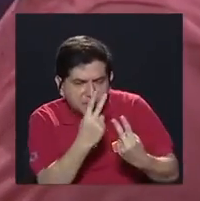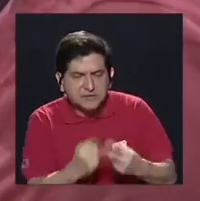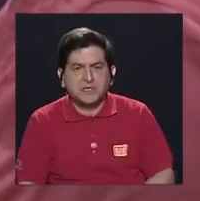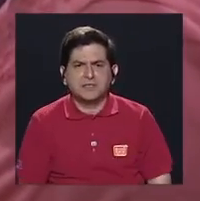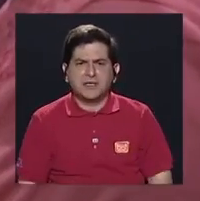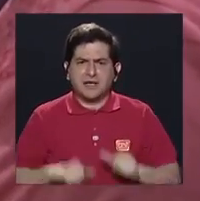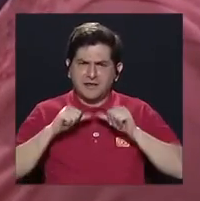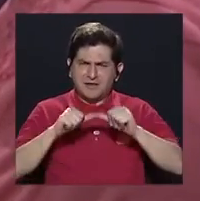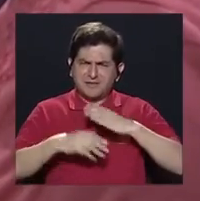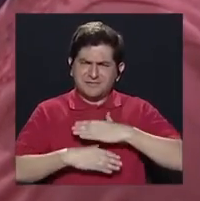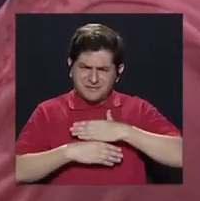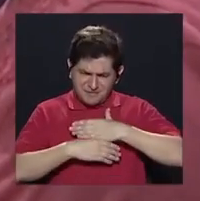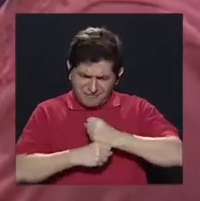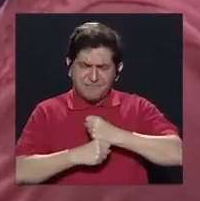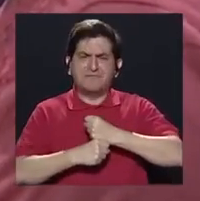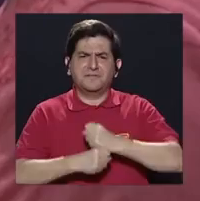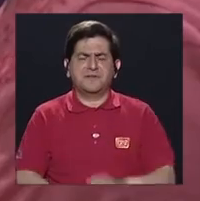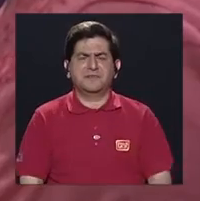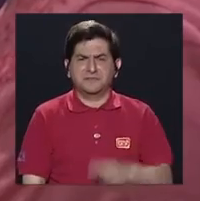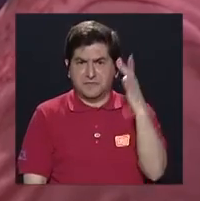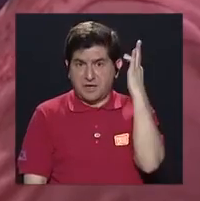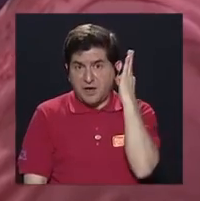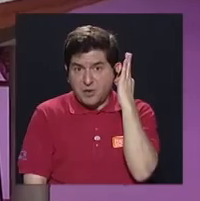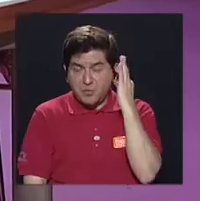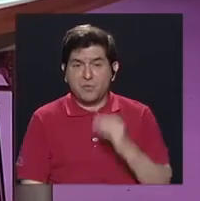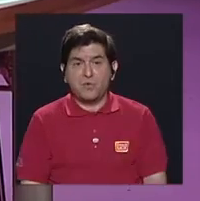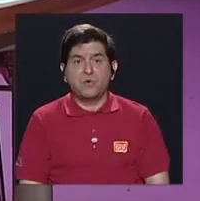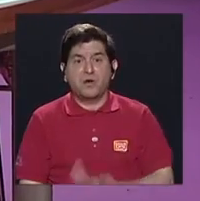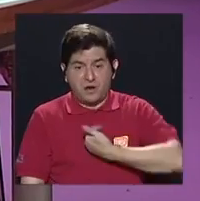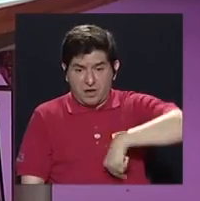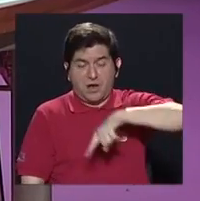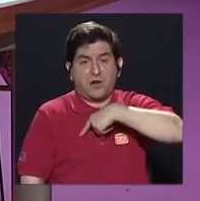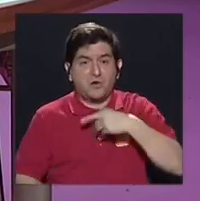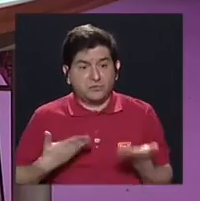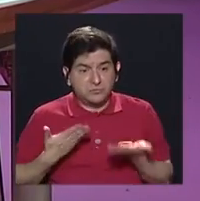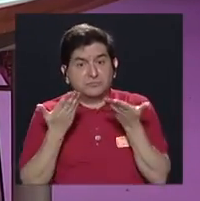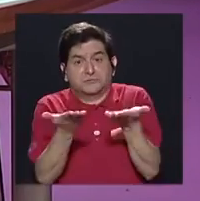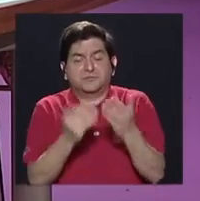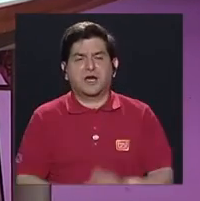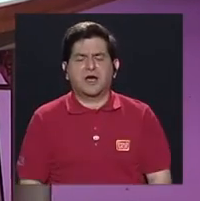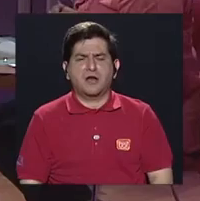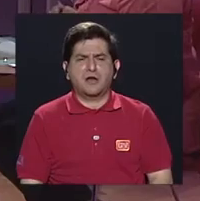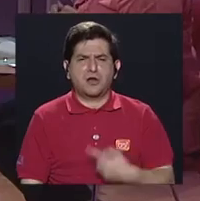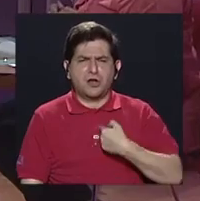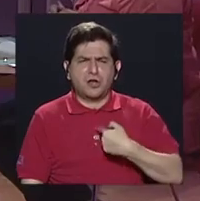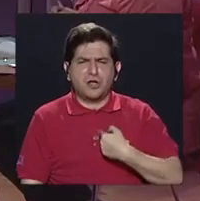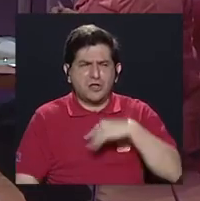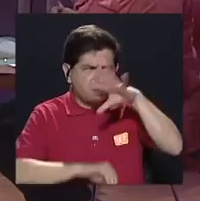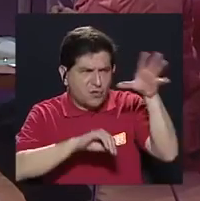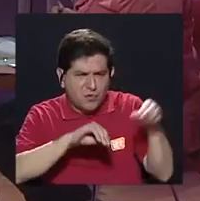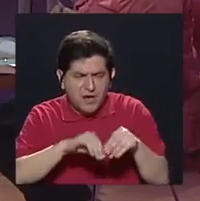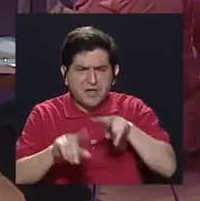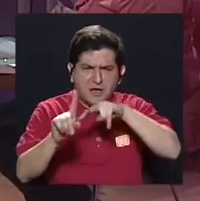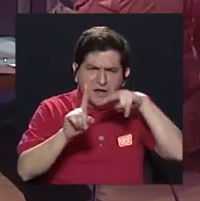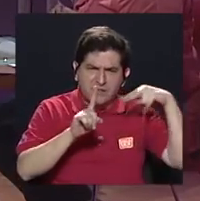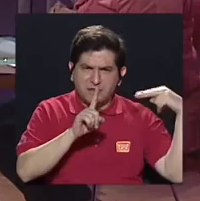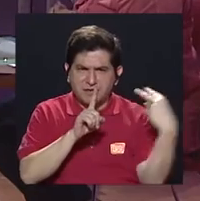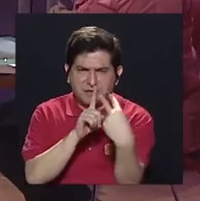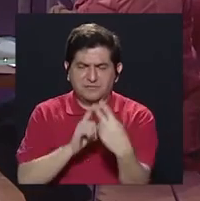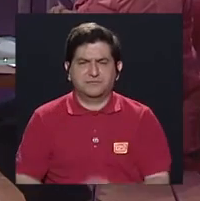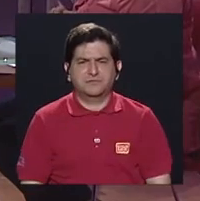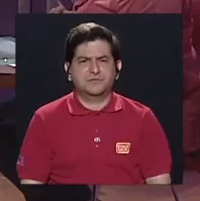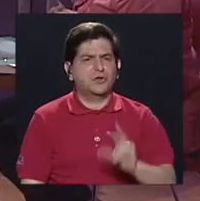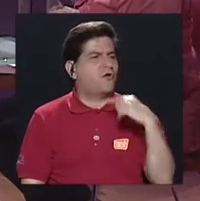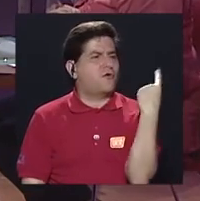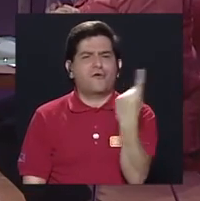Esa confianza que yo creo que como mujeres es lo que estamos dando. Y yo quisiera rescatar, digamos, en la visión de lo que vos decías, que